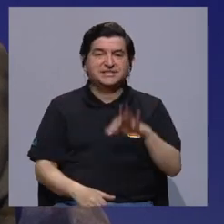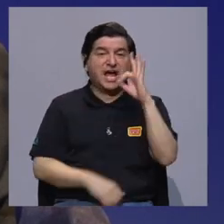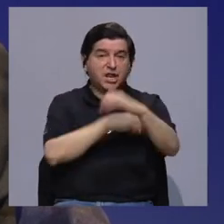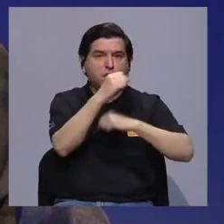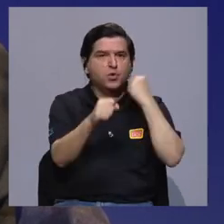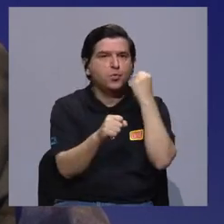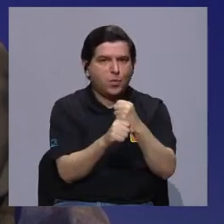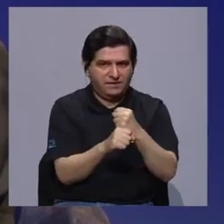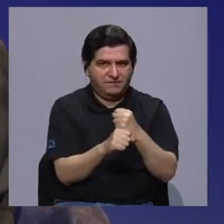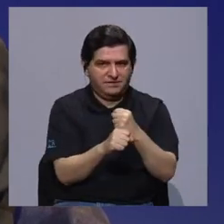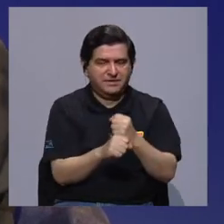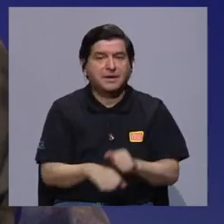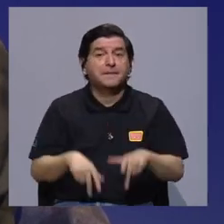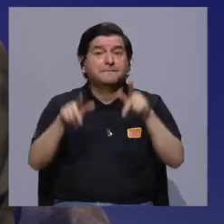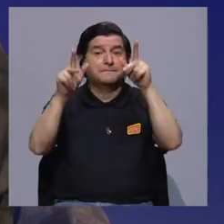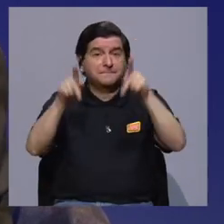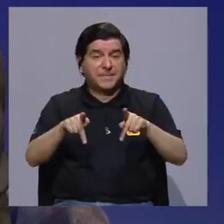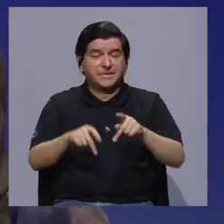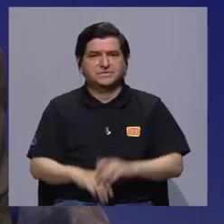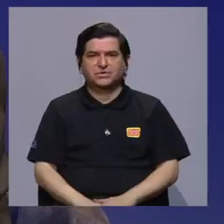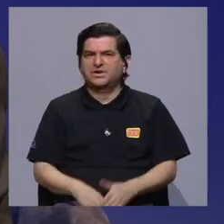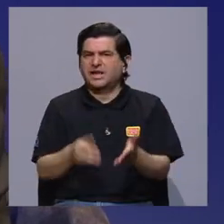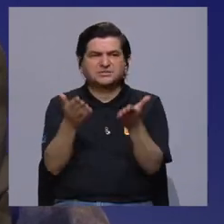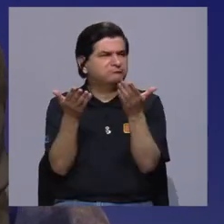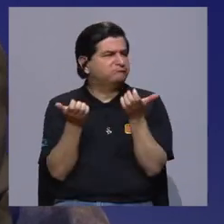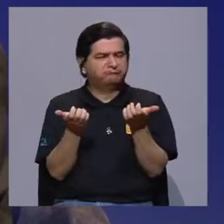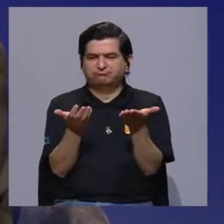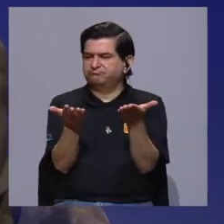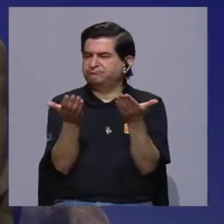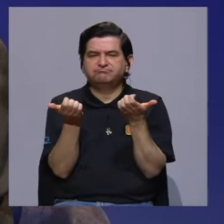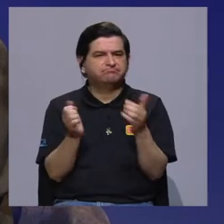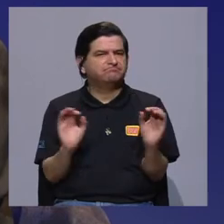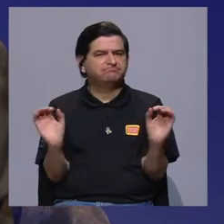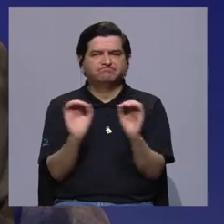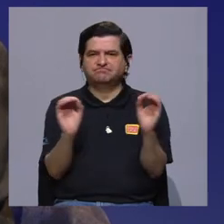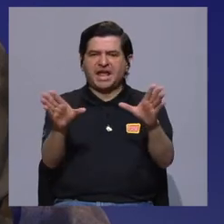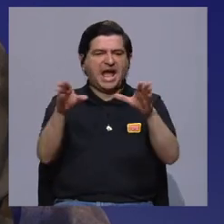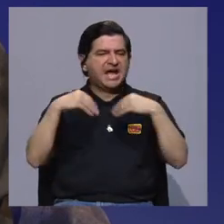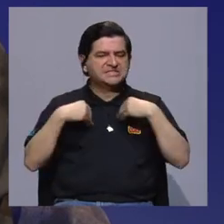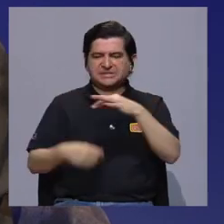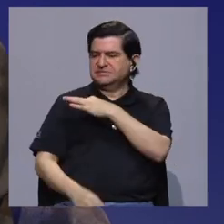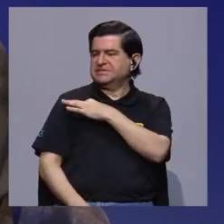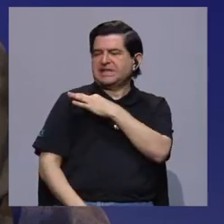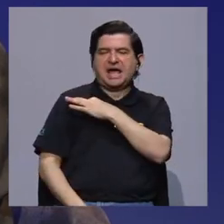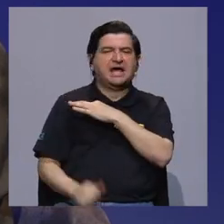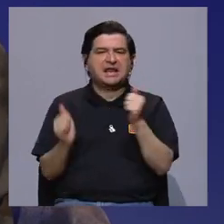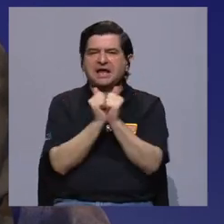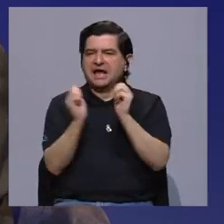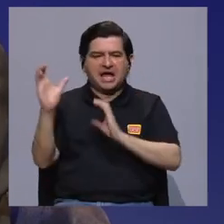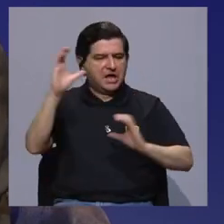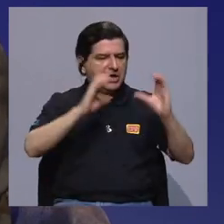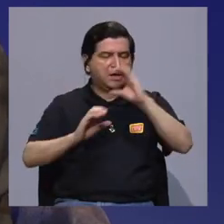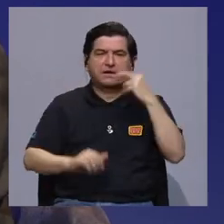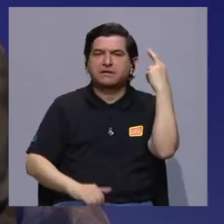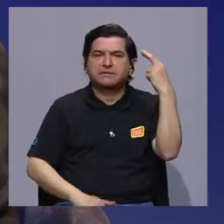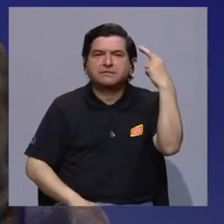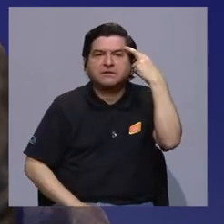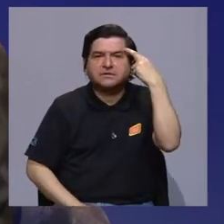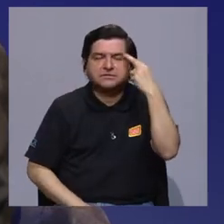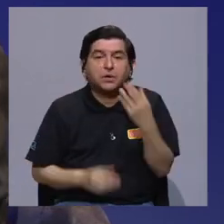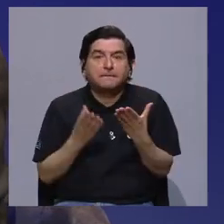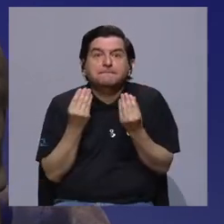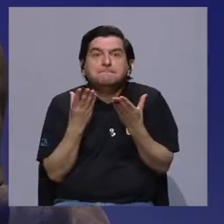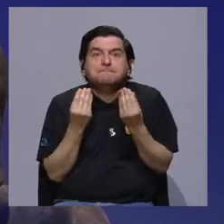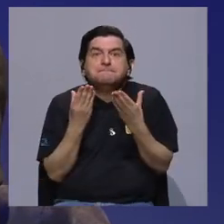nueve años, hay personas que no han querido aceptar una invitación a conciencia casualmente por